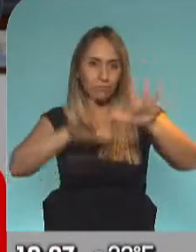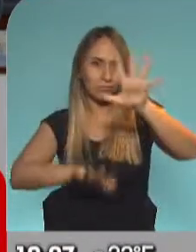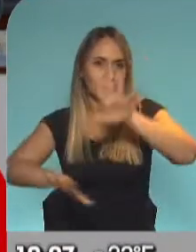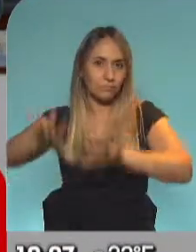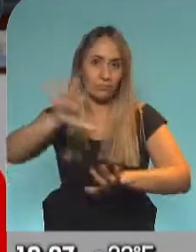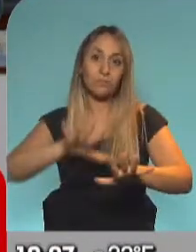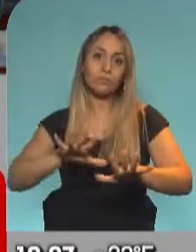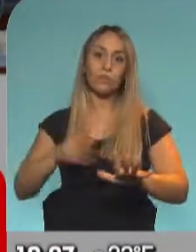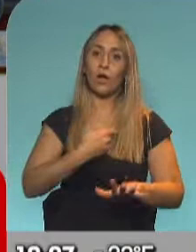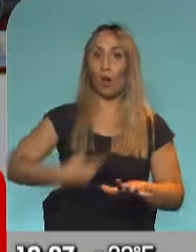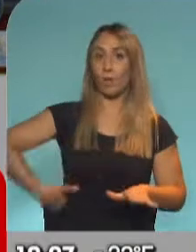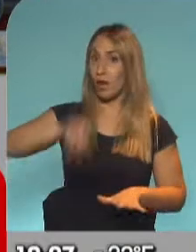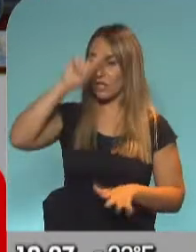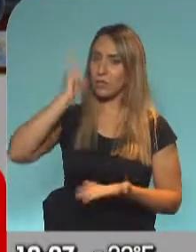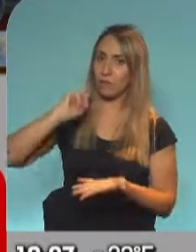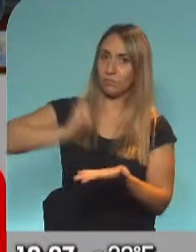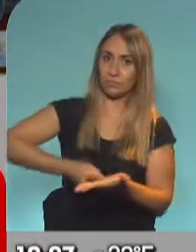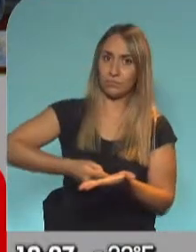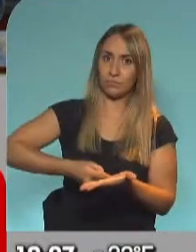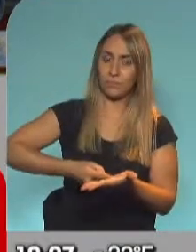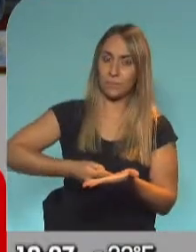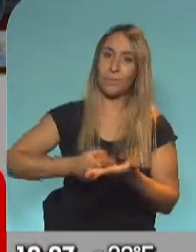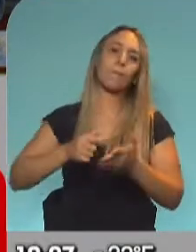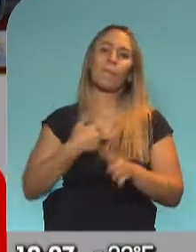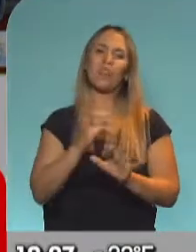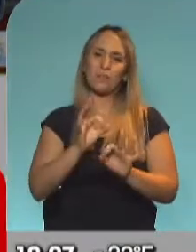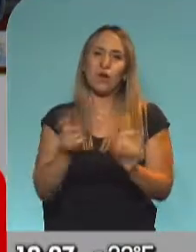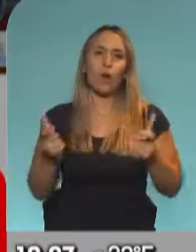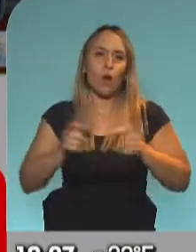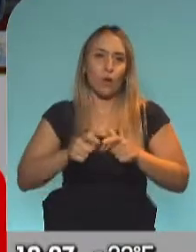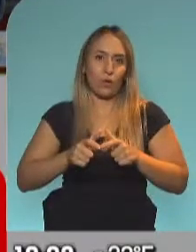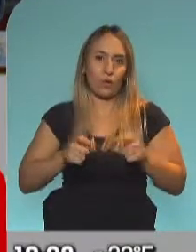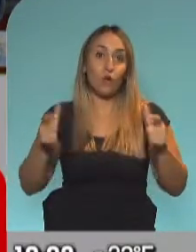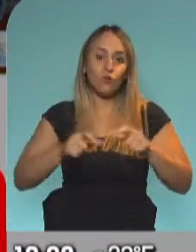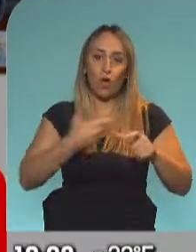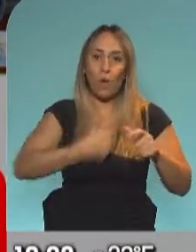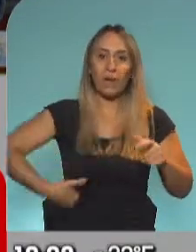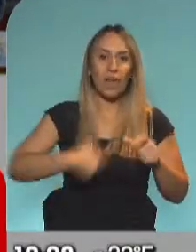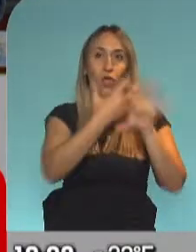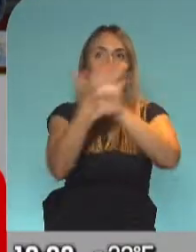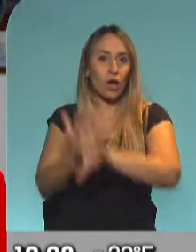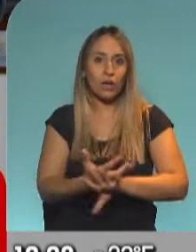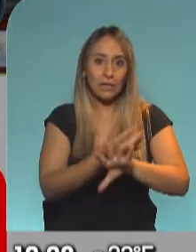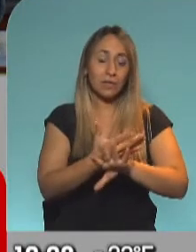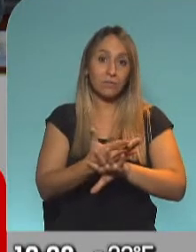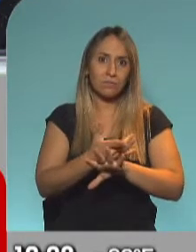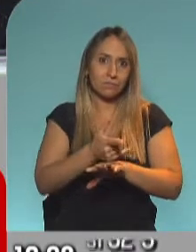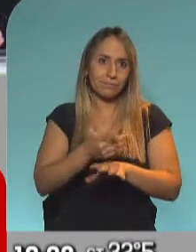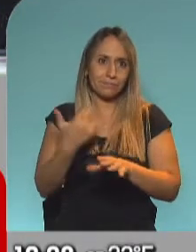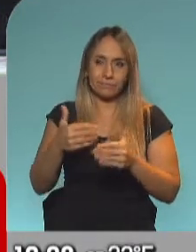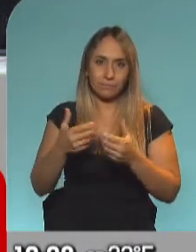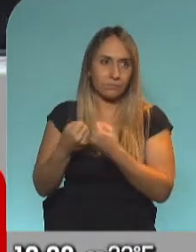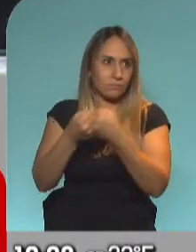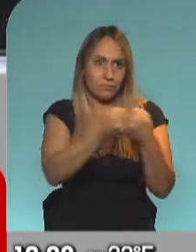decisión del gobierno nacional. Se entiende que después de esa reunión con gobernadores, esa idea tenía consenso. Sí, porque